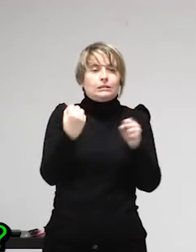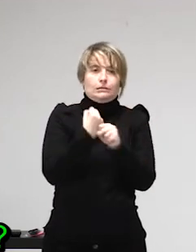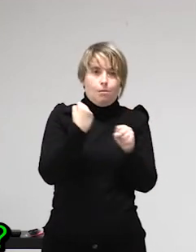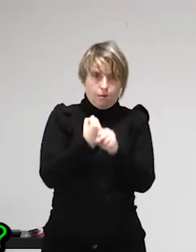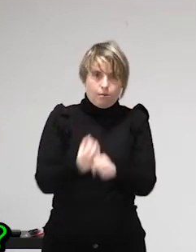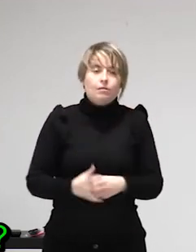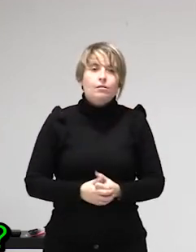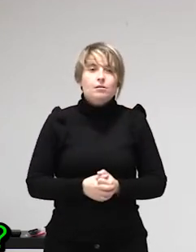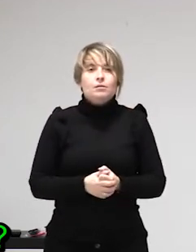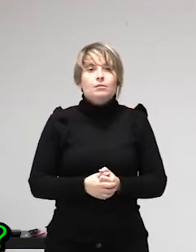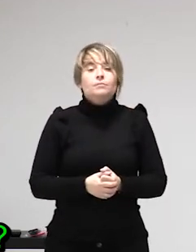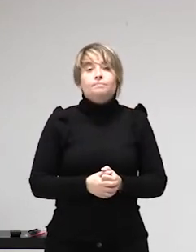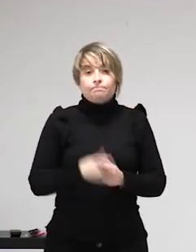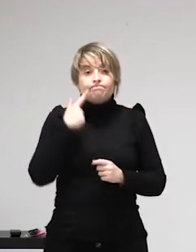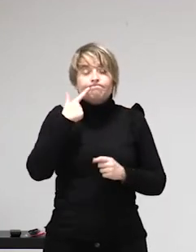la inscripción.